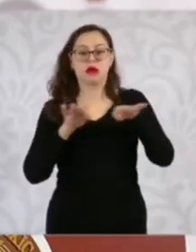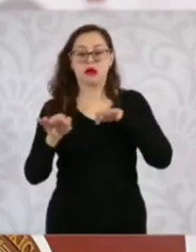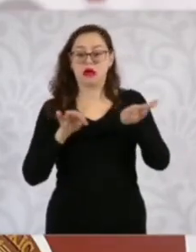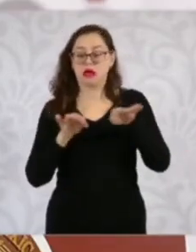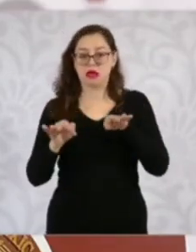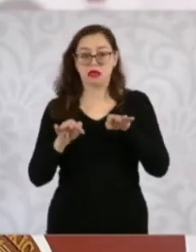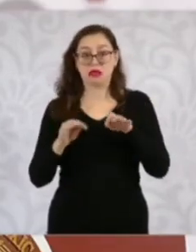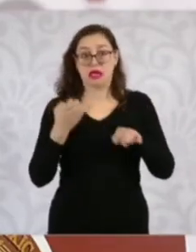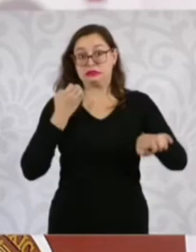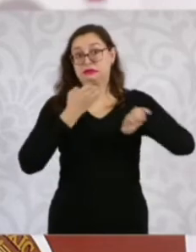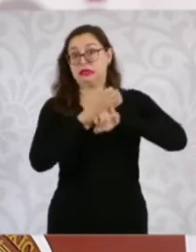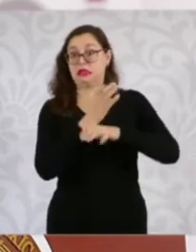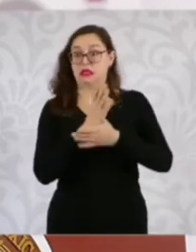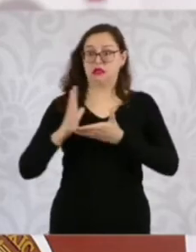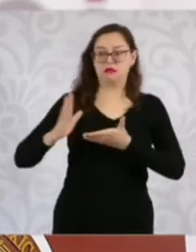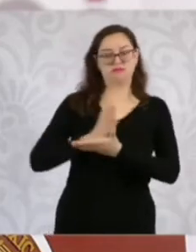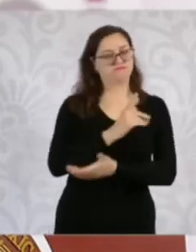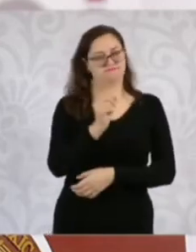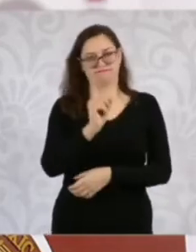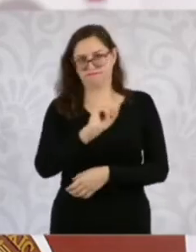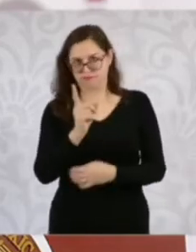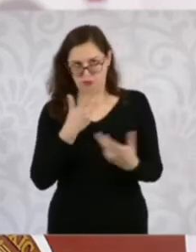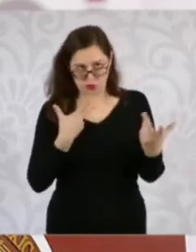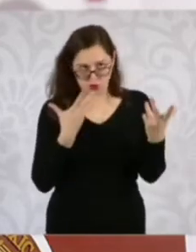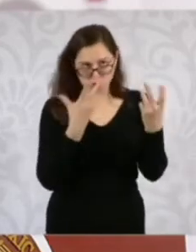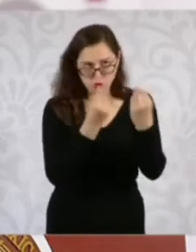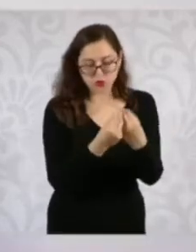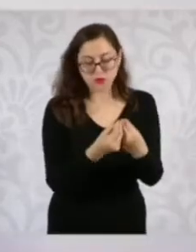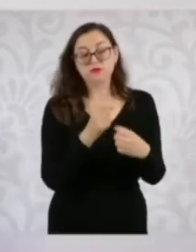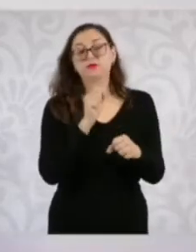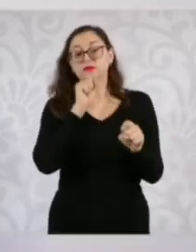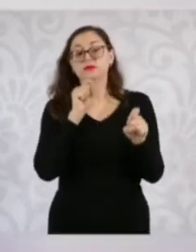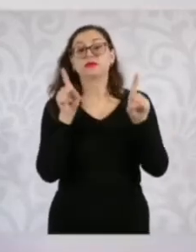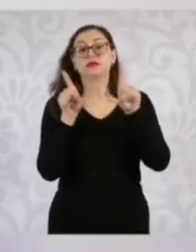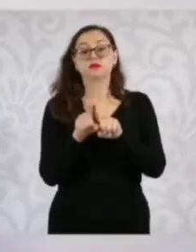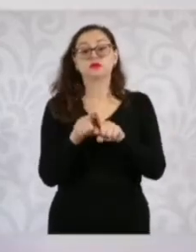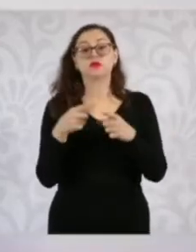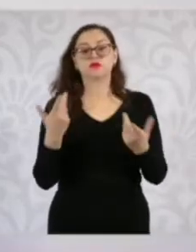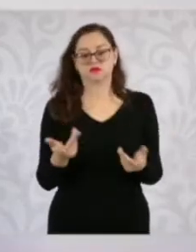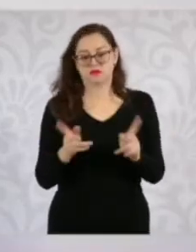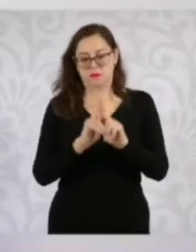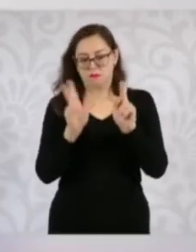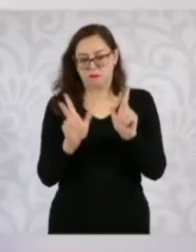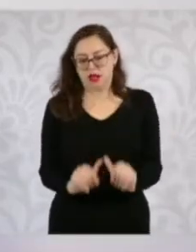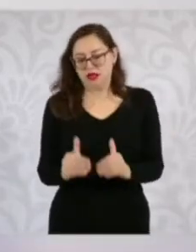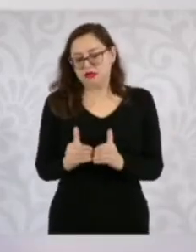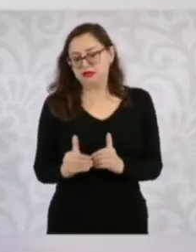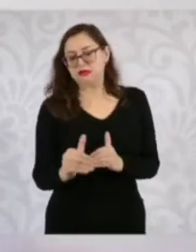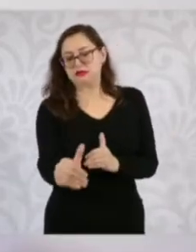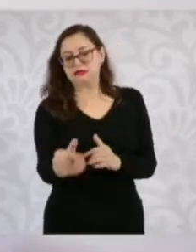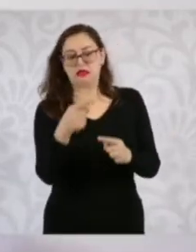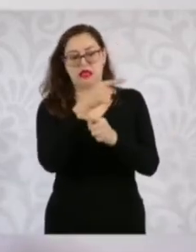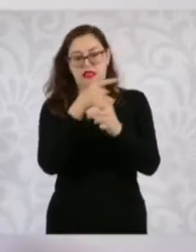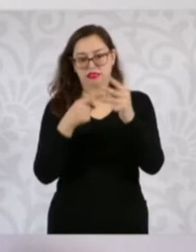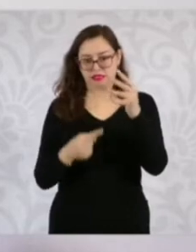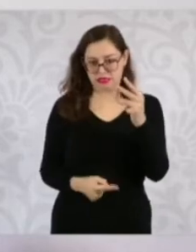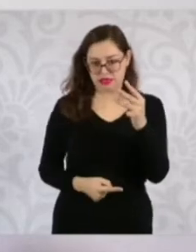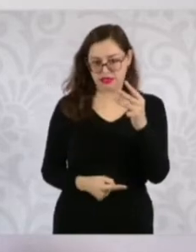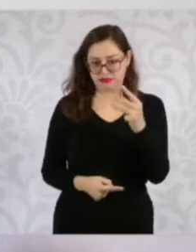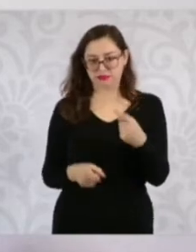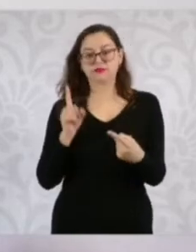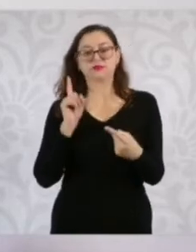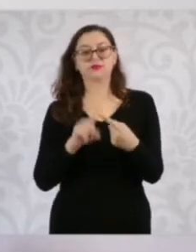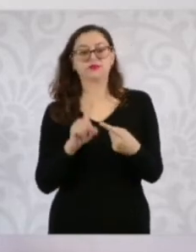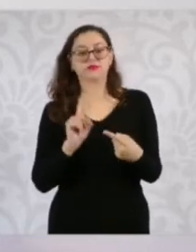Asimismo, hemos establecido tres objetivos principales para la construcción de una paz duradera en el país. El primero es la